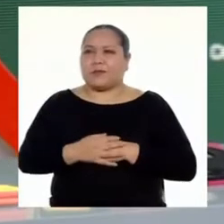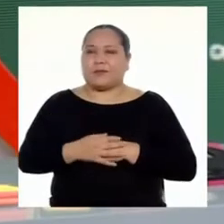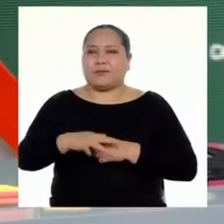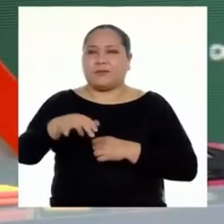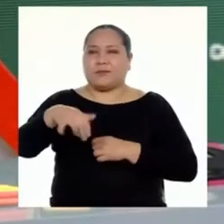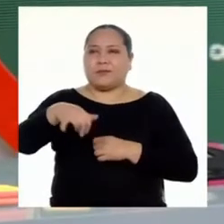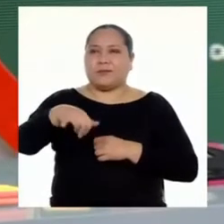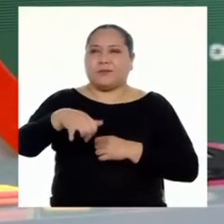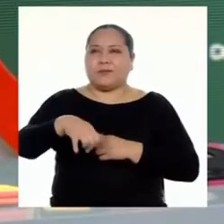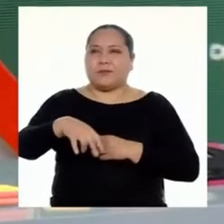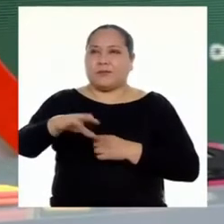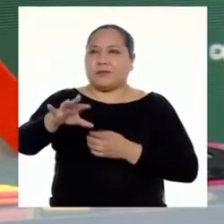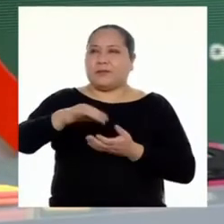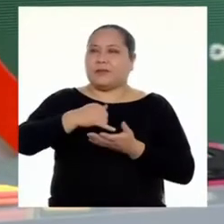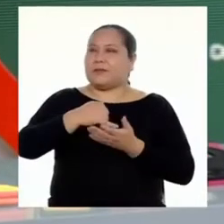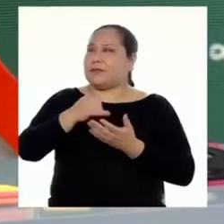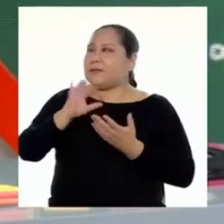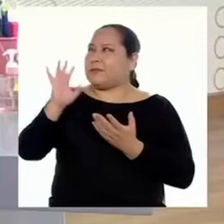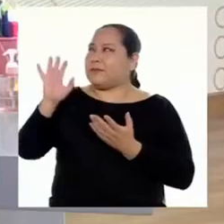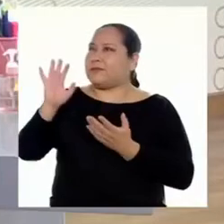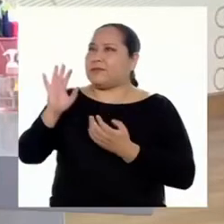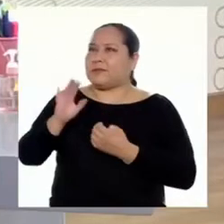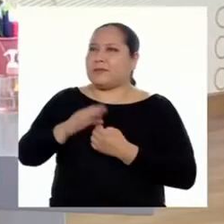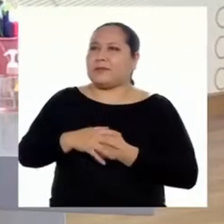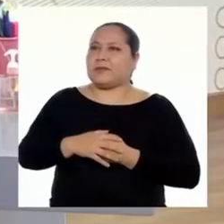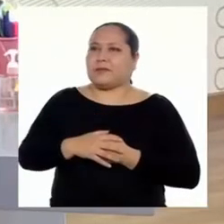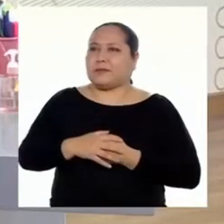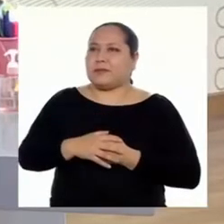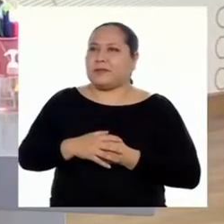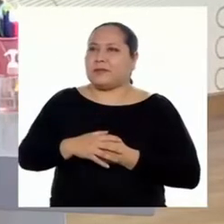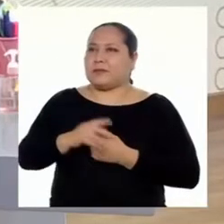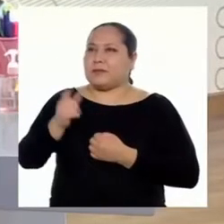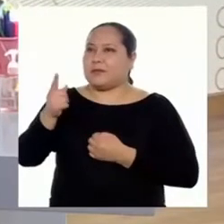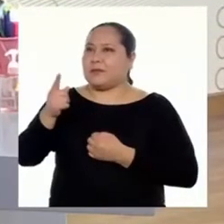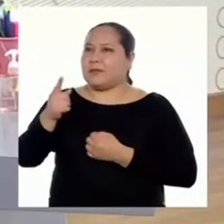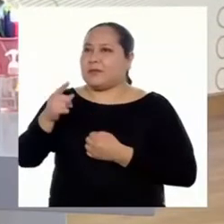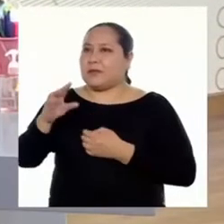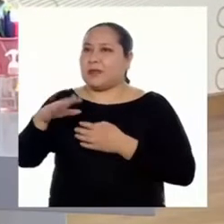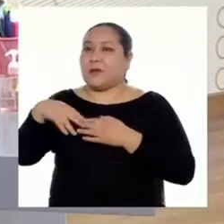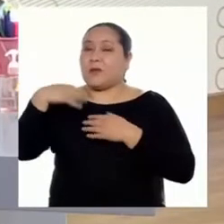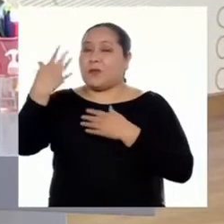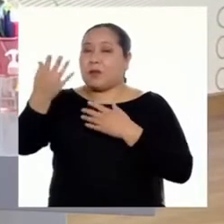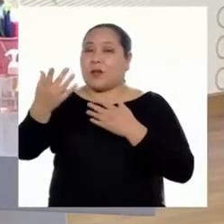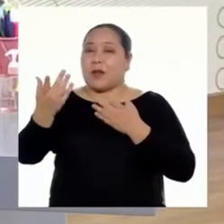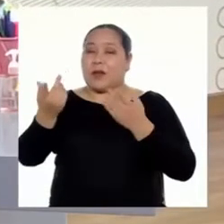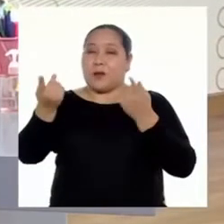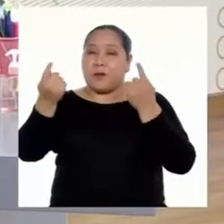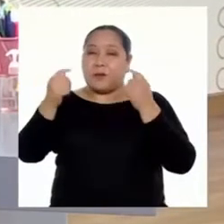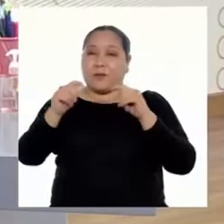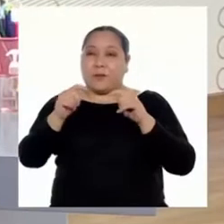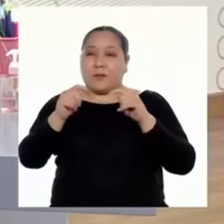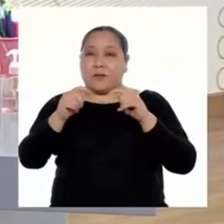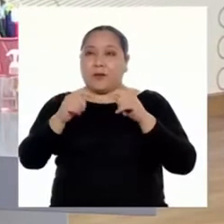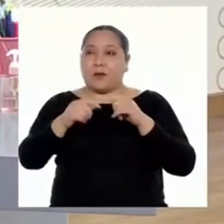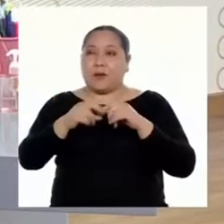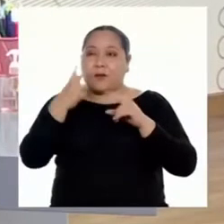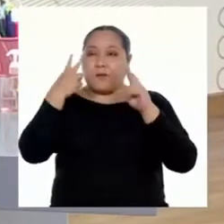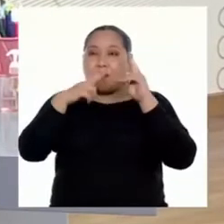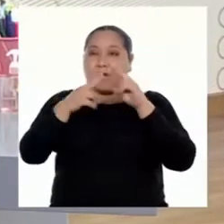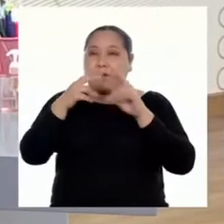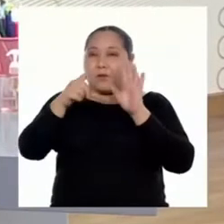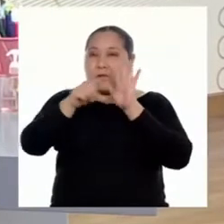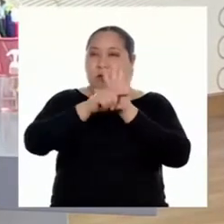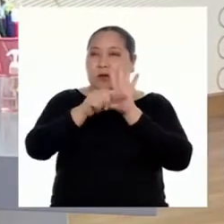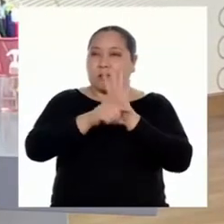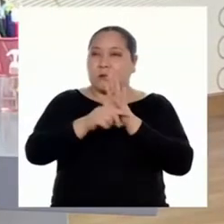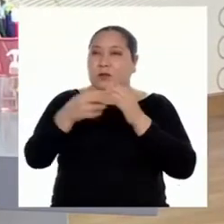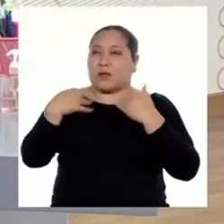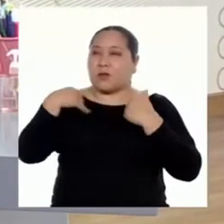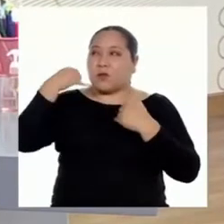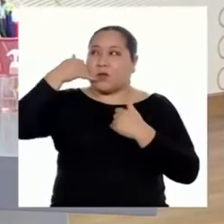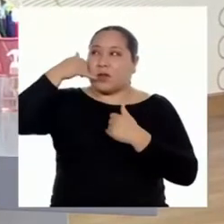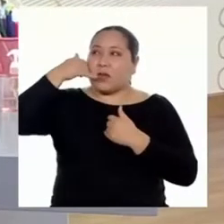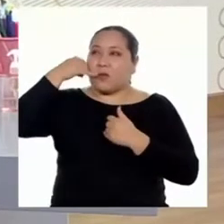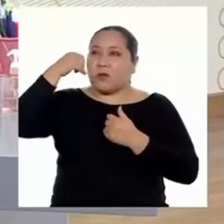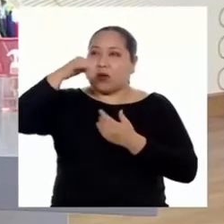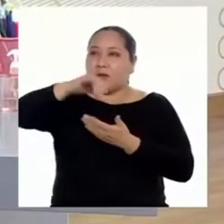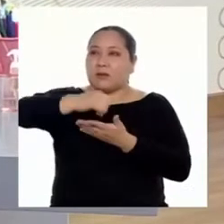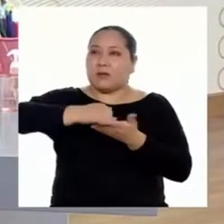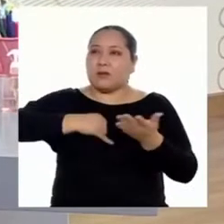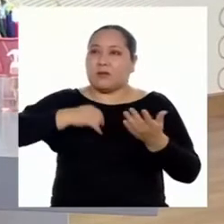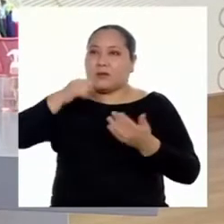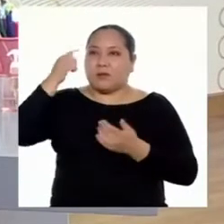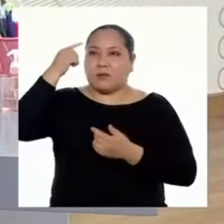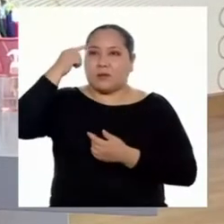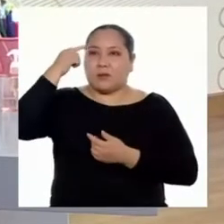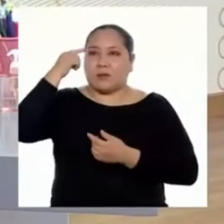¡Uy! Tengo una llamada. ¿Le parece si para el siguiente bloque vemos las sustitucciones? Justo tengo una llamada que está